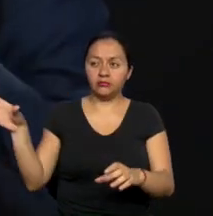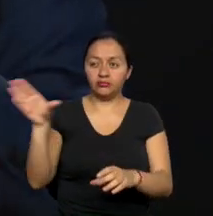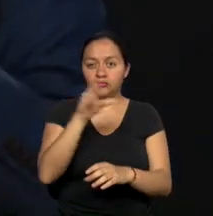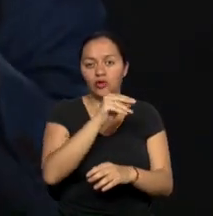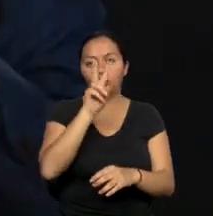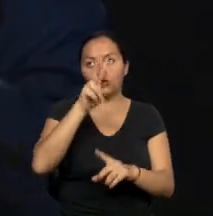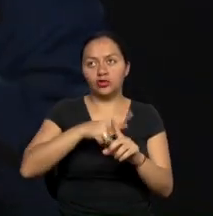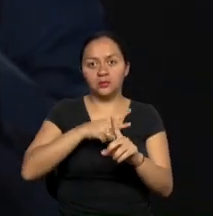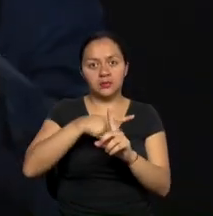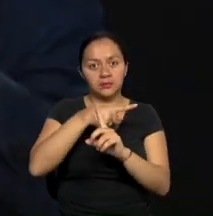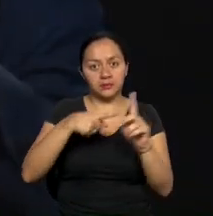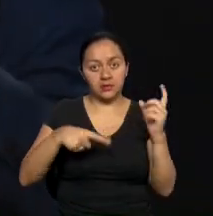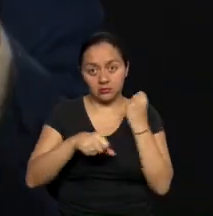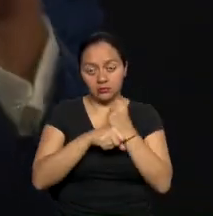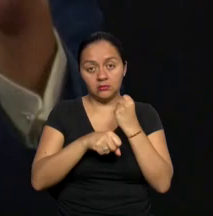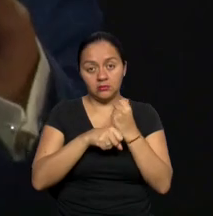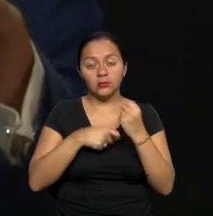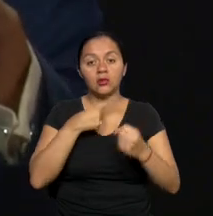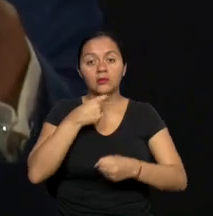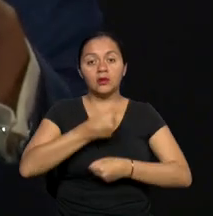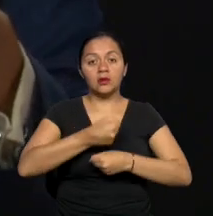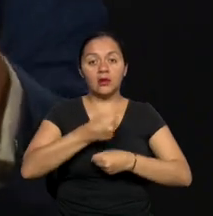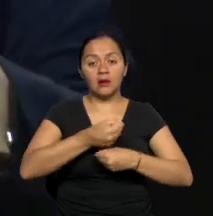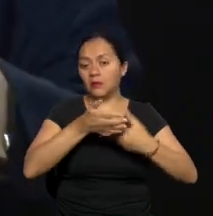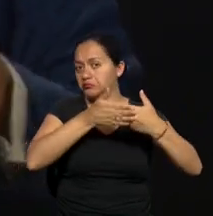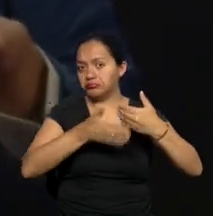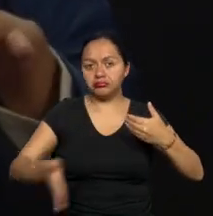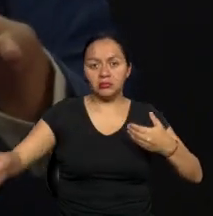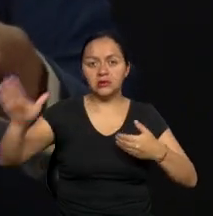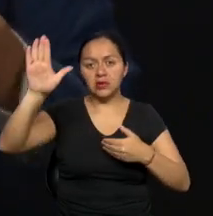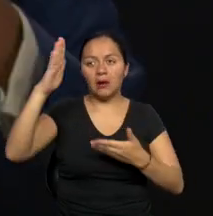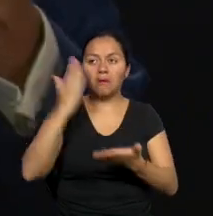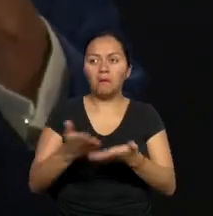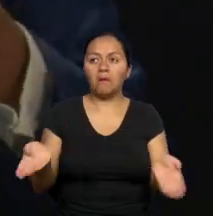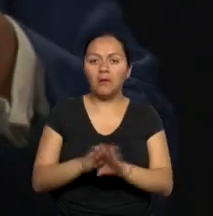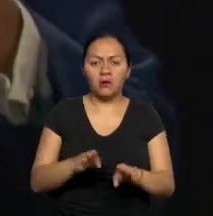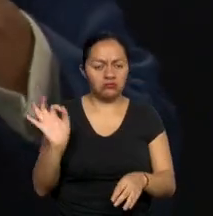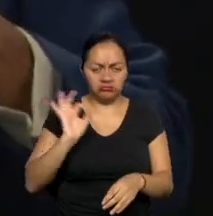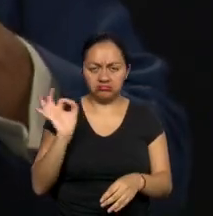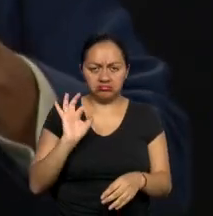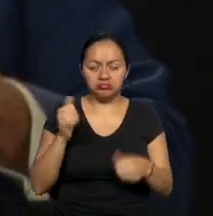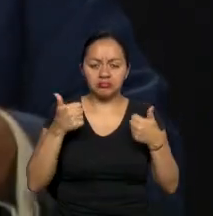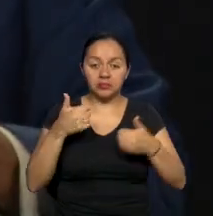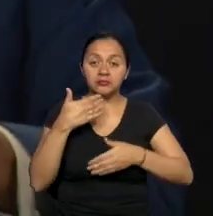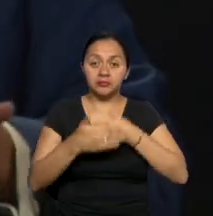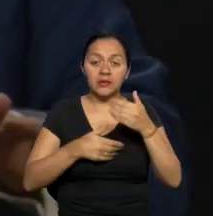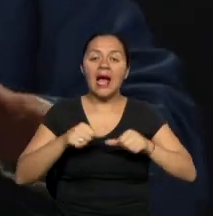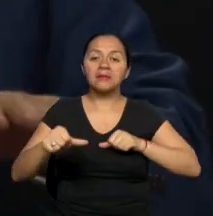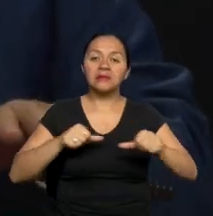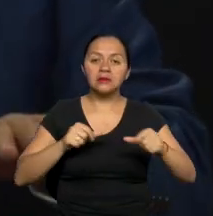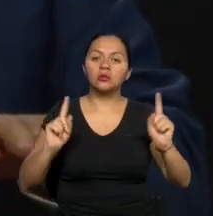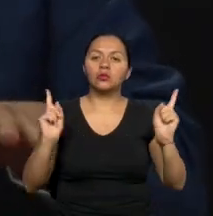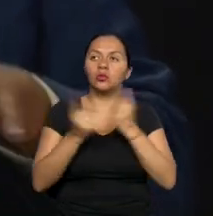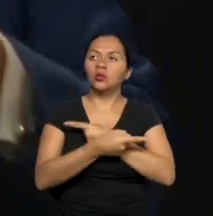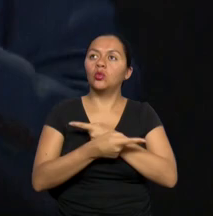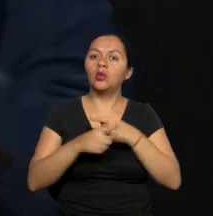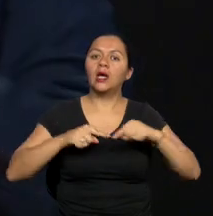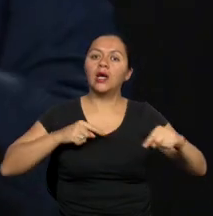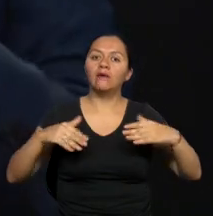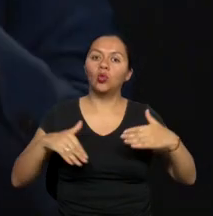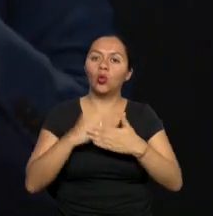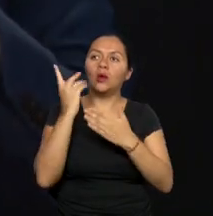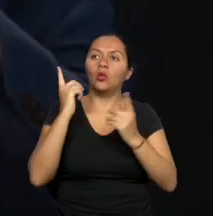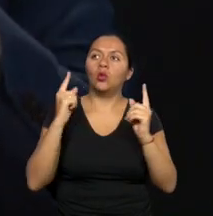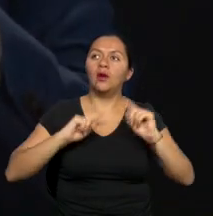medio. Entonces la operación, la operatividad del CECAP no se ha parado, a pesar que todo cambio administrativo puede generar cierta